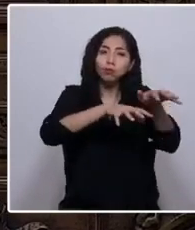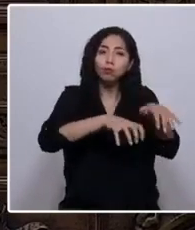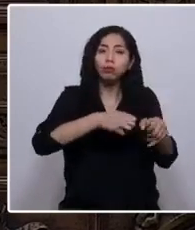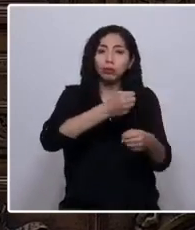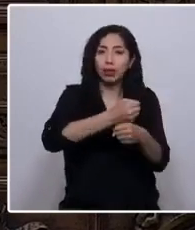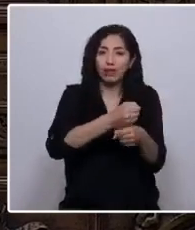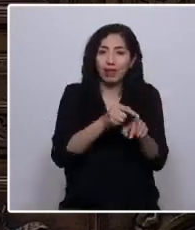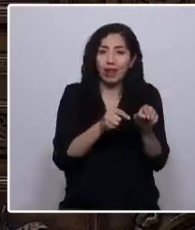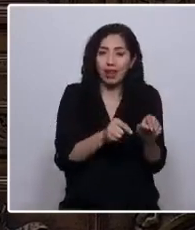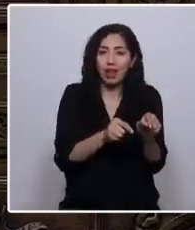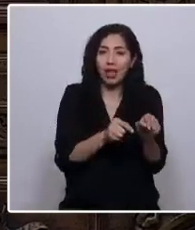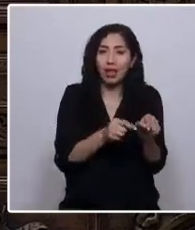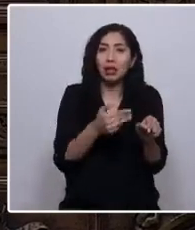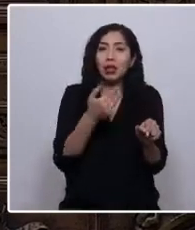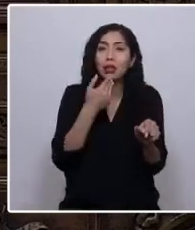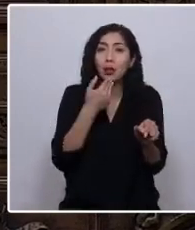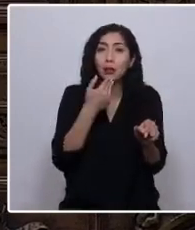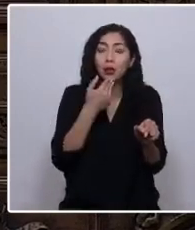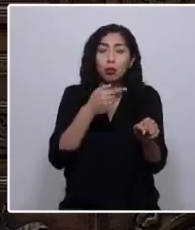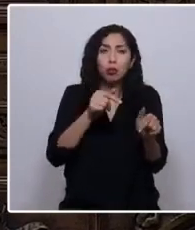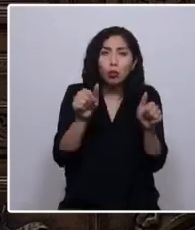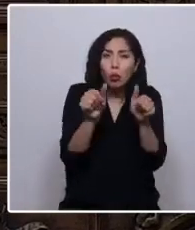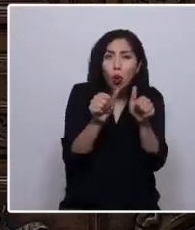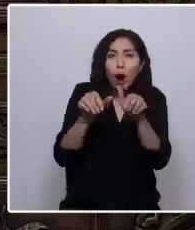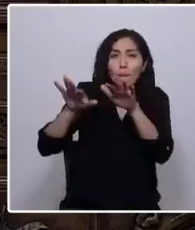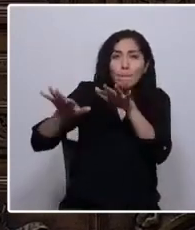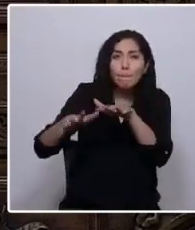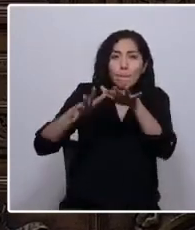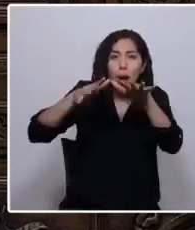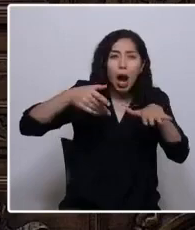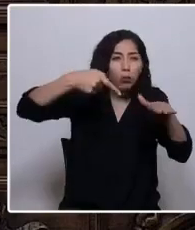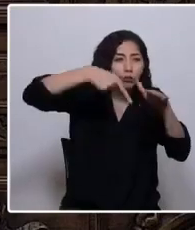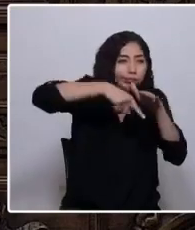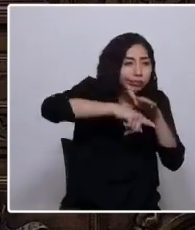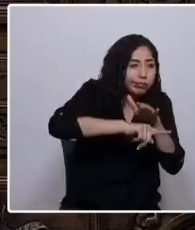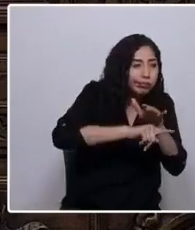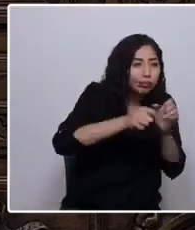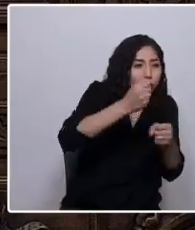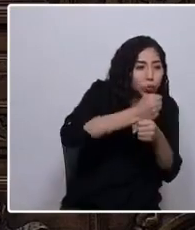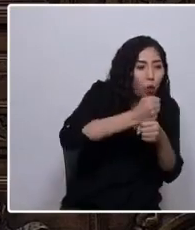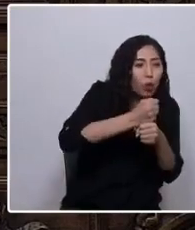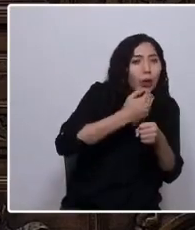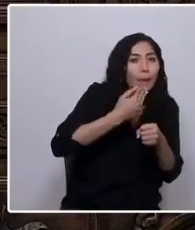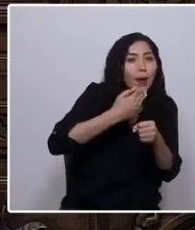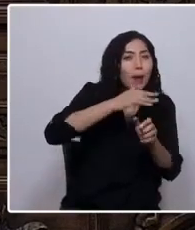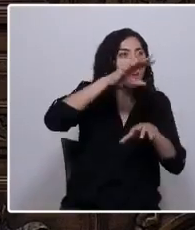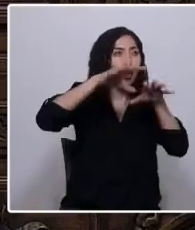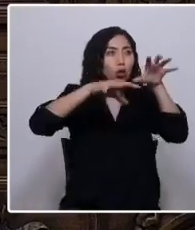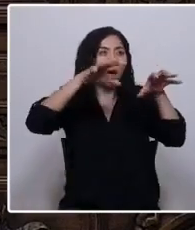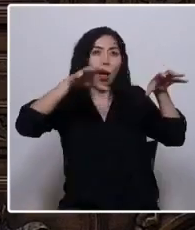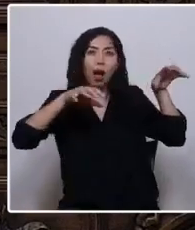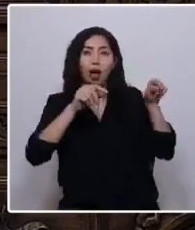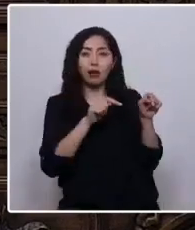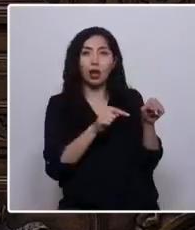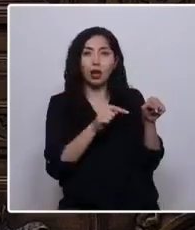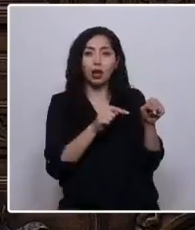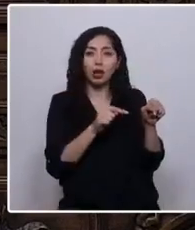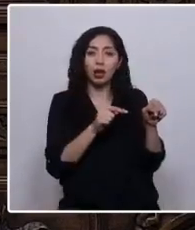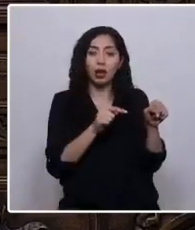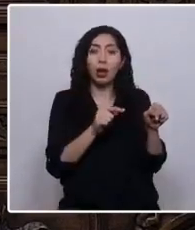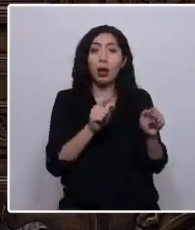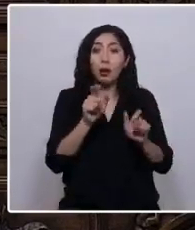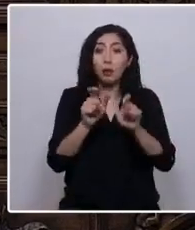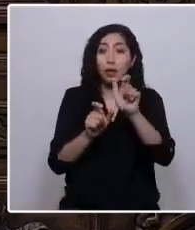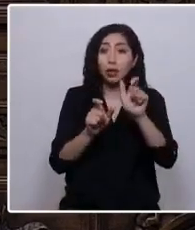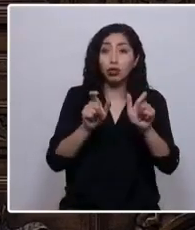que se adentran al mar, que exploran la montaña. Personas que no se engañan con fórmulas mágicas,